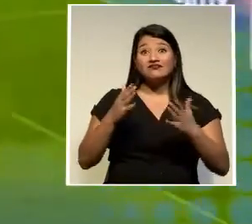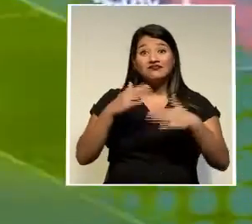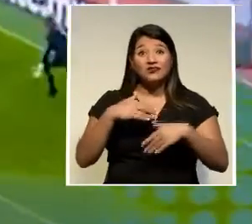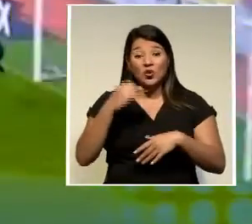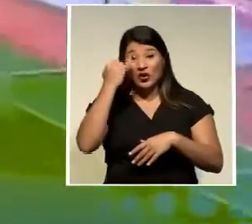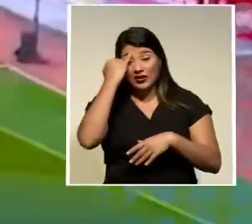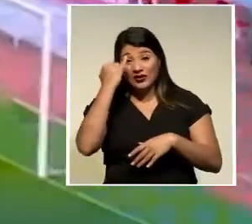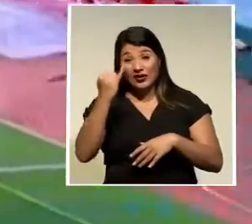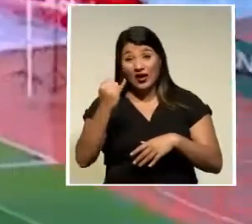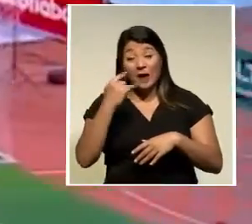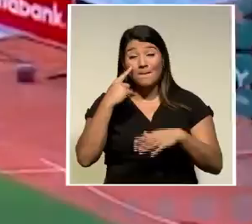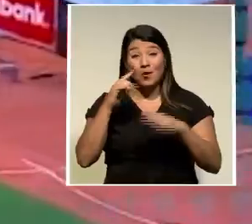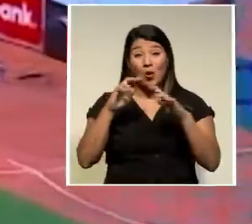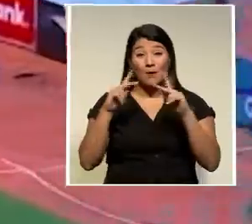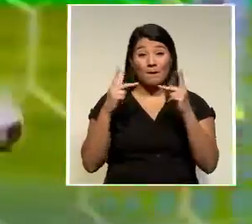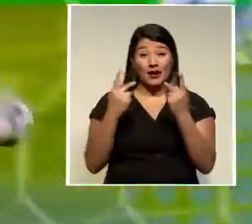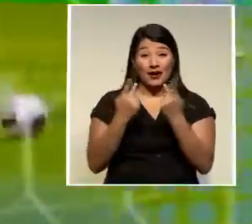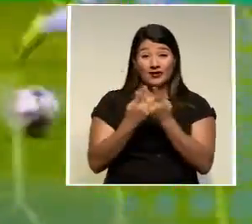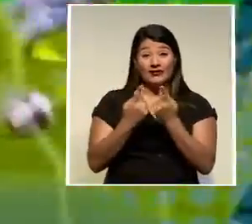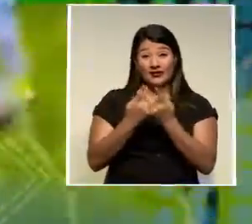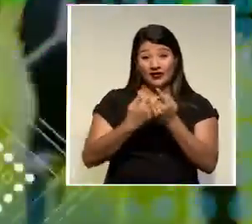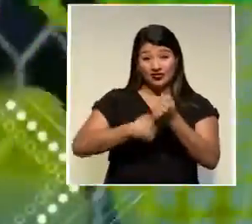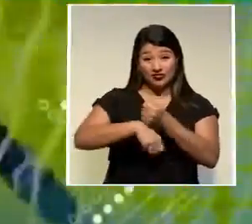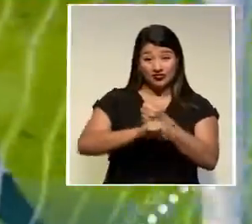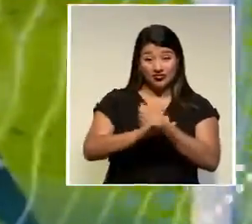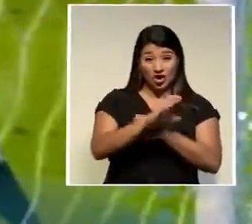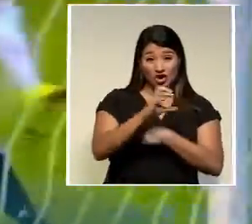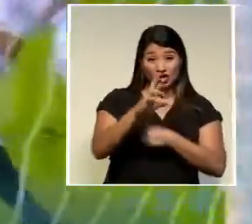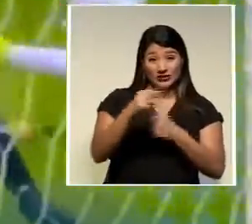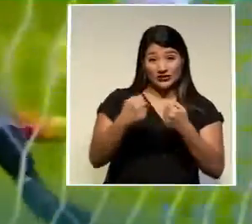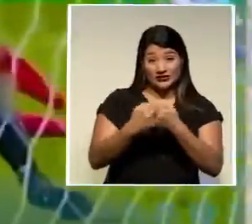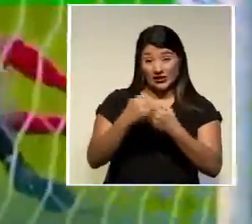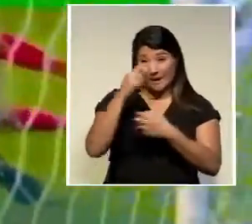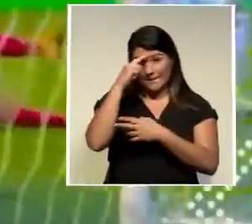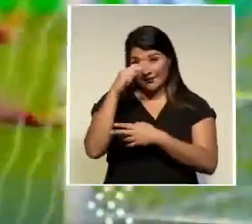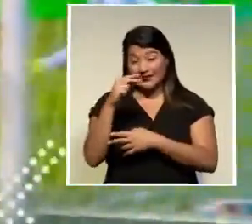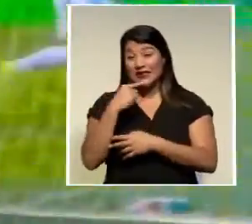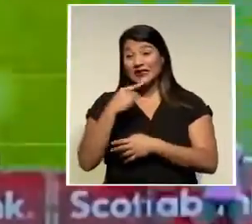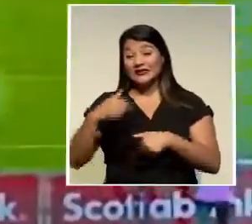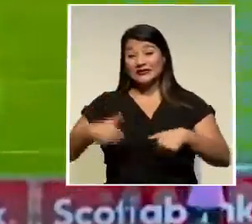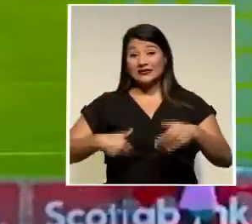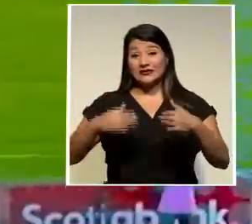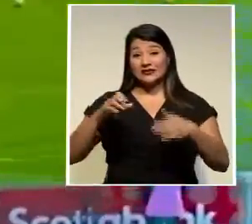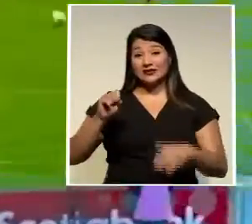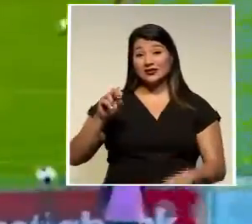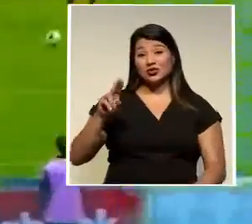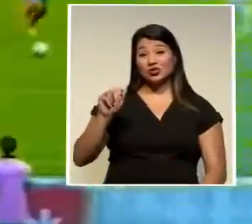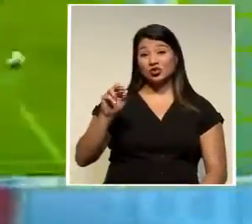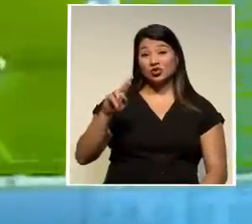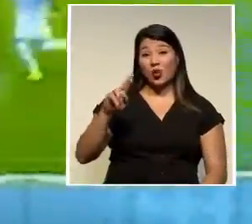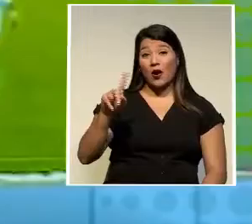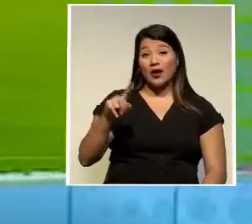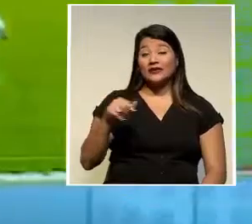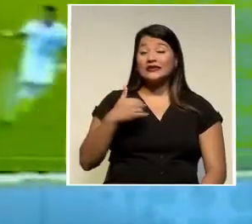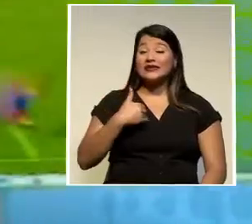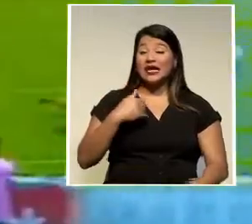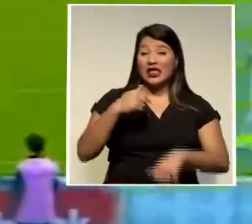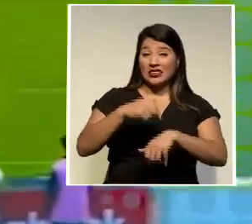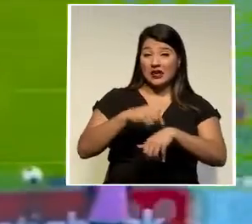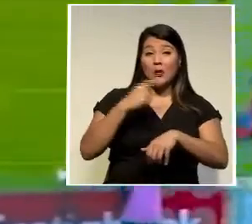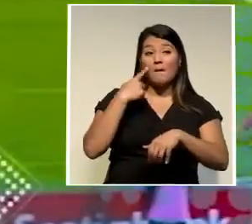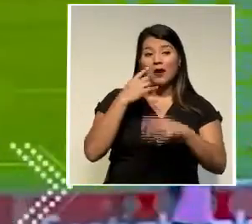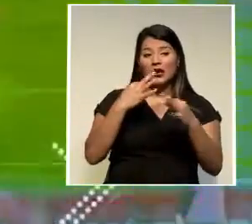de la Selección Nacional Ante México y Panamá, Luis Fernando Suárez asegura que tendrá tiempo para corregir